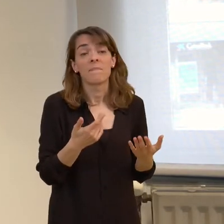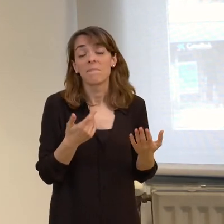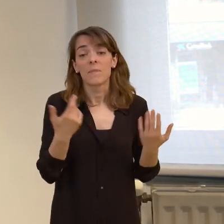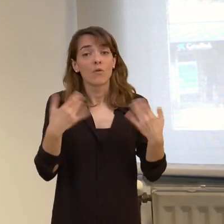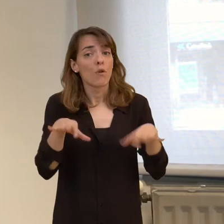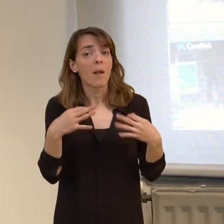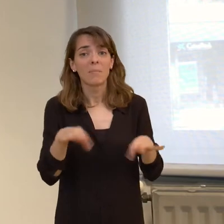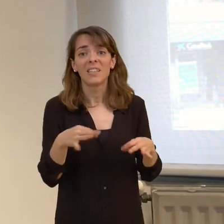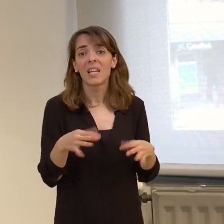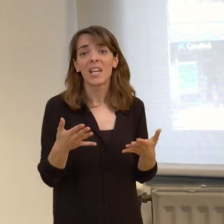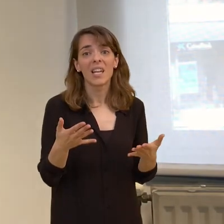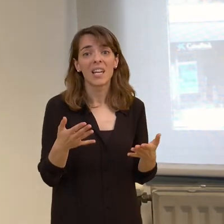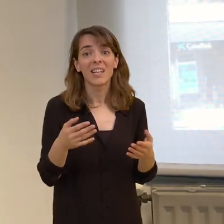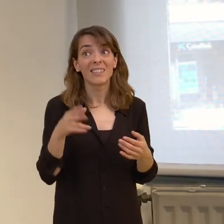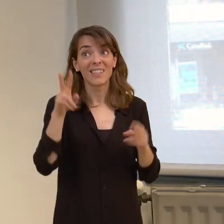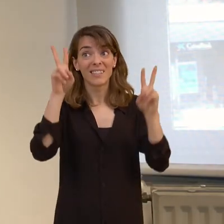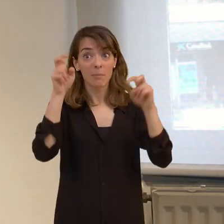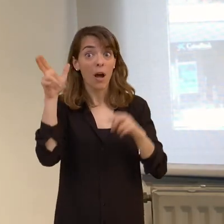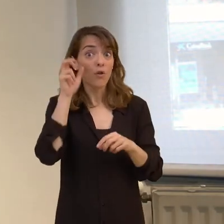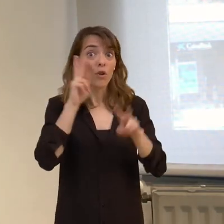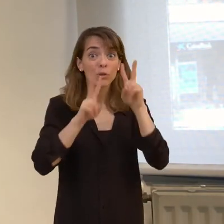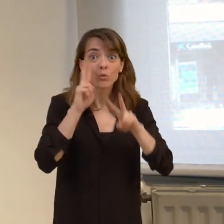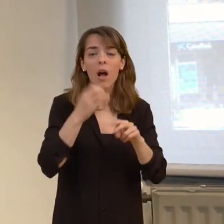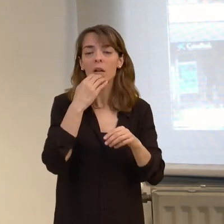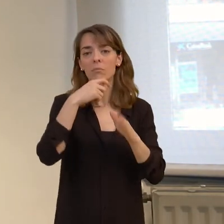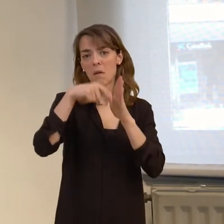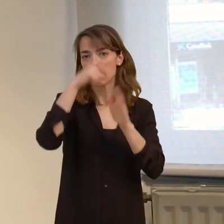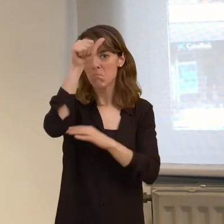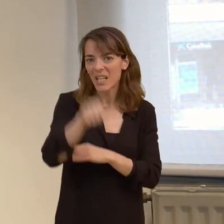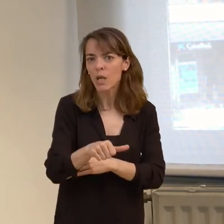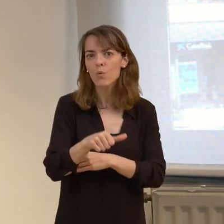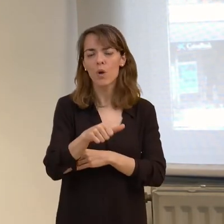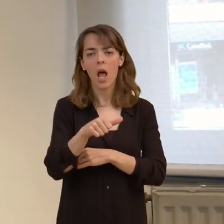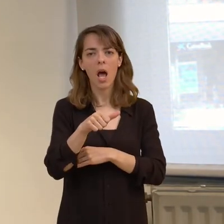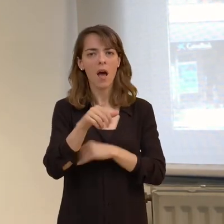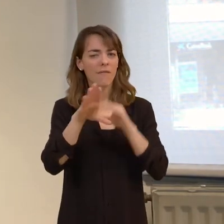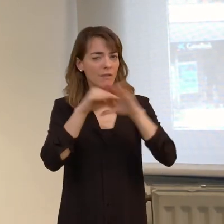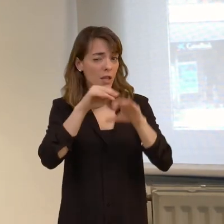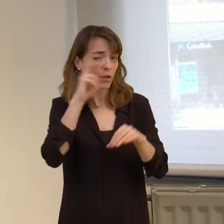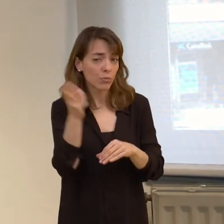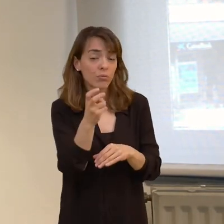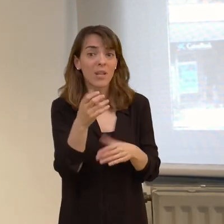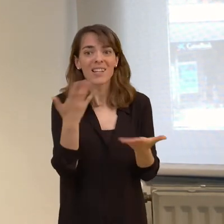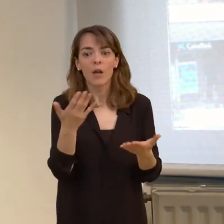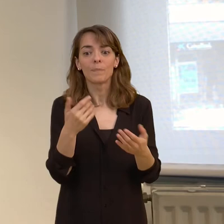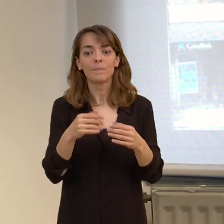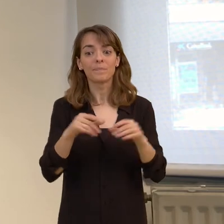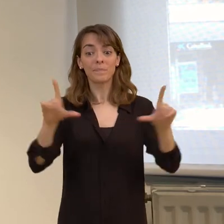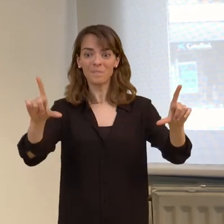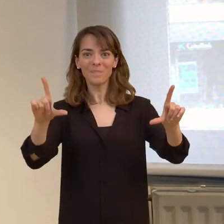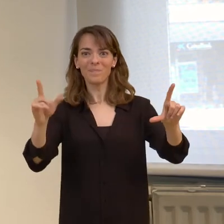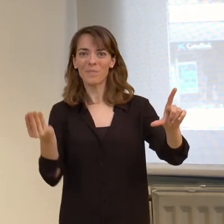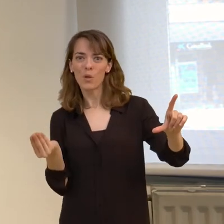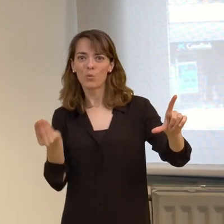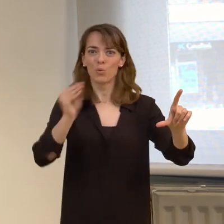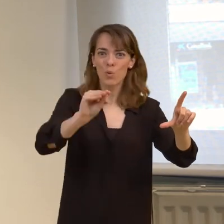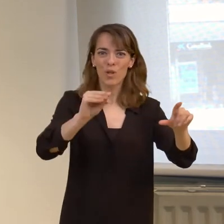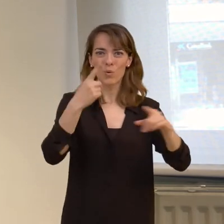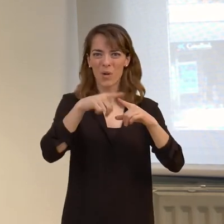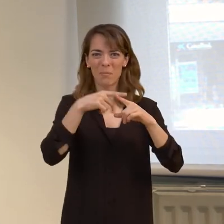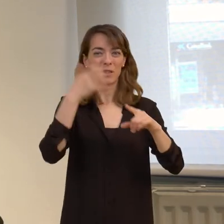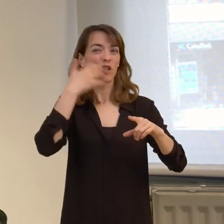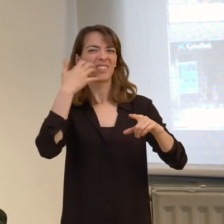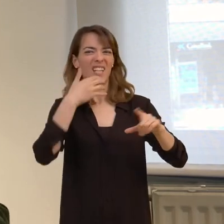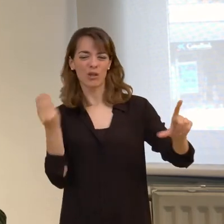Fundamentalmente en aspectos audiovisuales, en películas, en vídeos y demás, el introducir un elemento extraño,